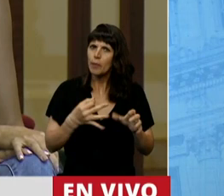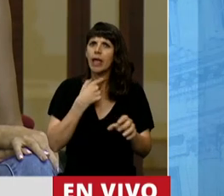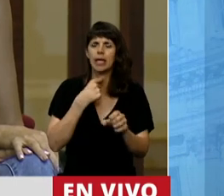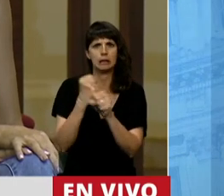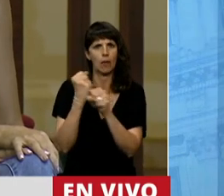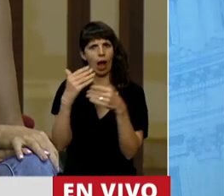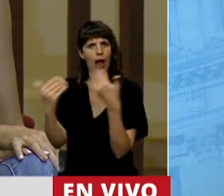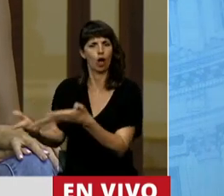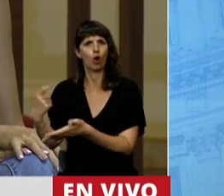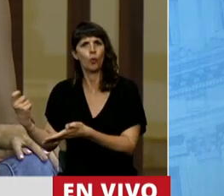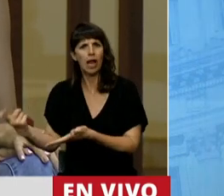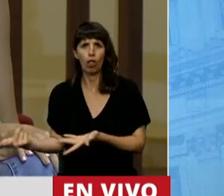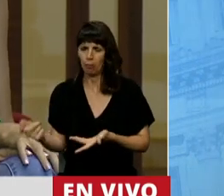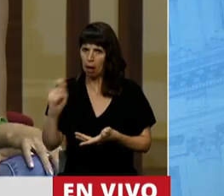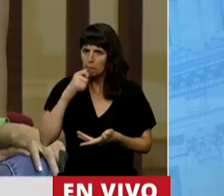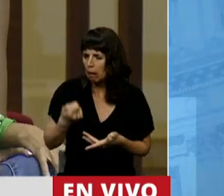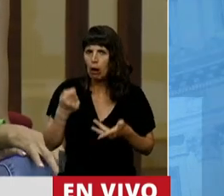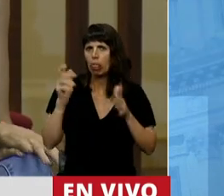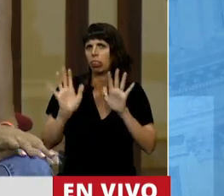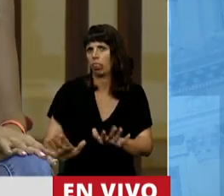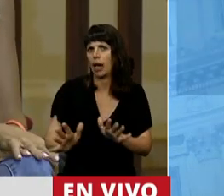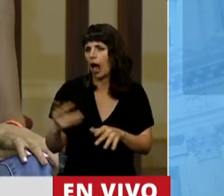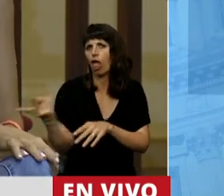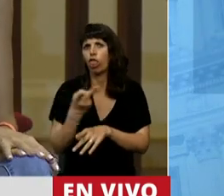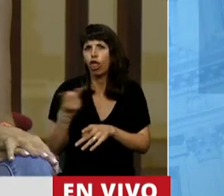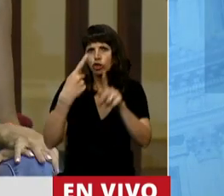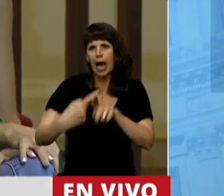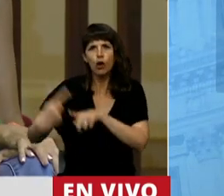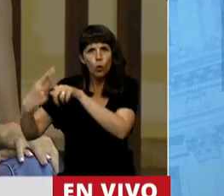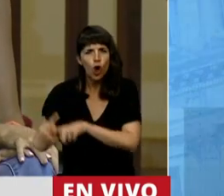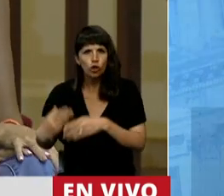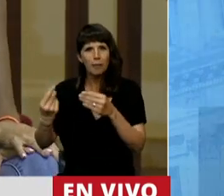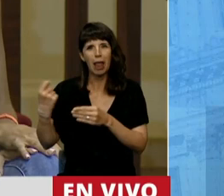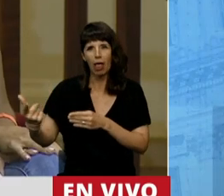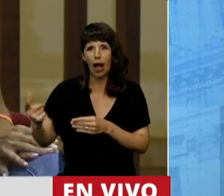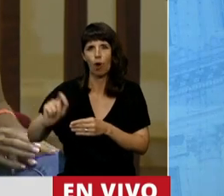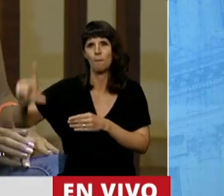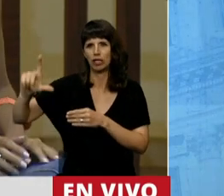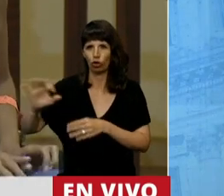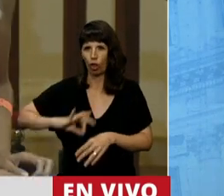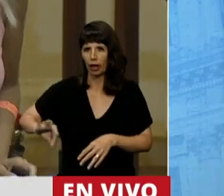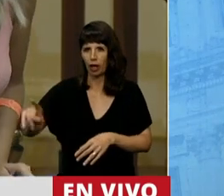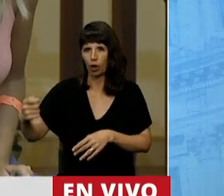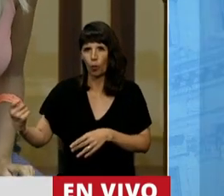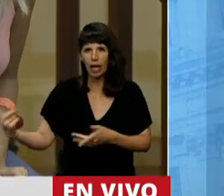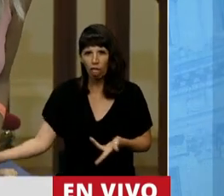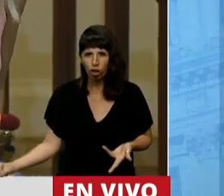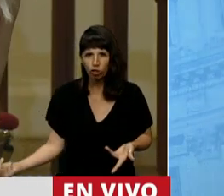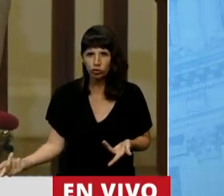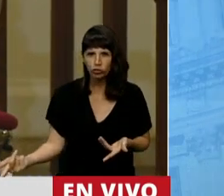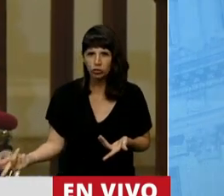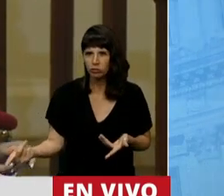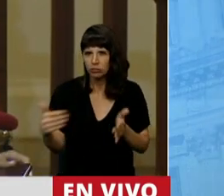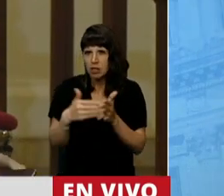no dejamos las dos fórmulas vigentes? Y la que más aumento le dé a los jubilados sea la que se aplique. Y ahí voy a ver